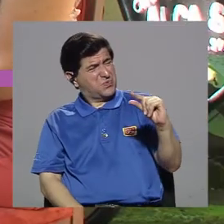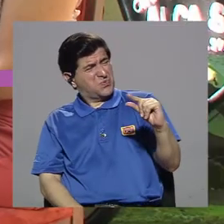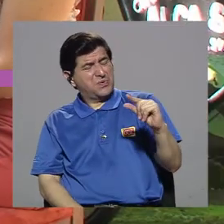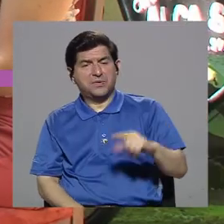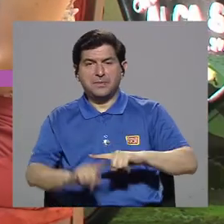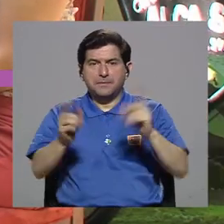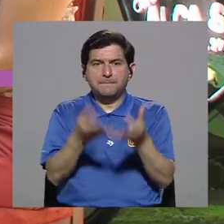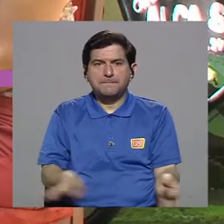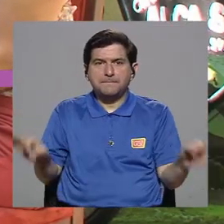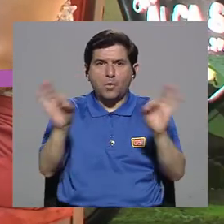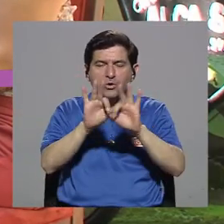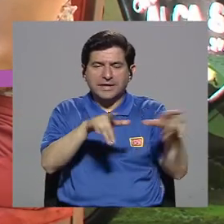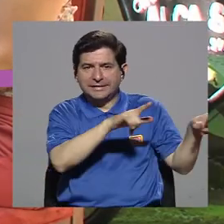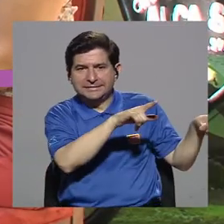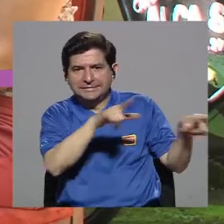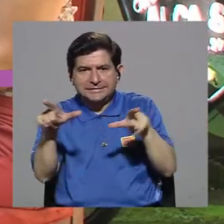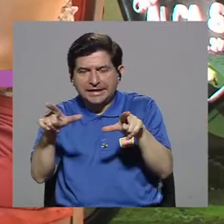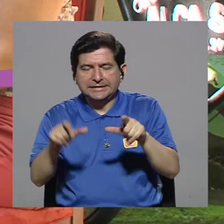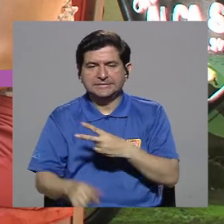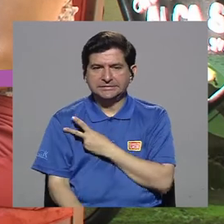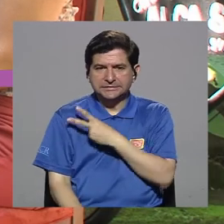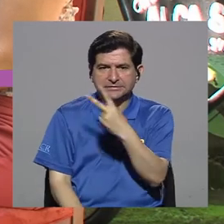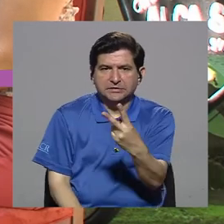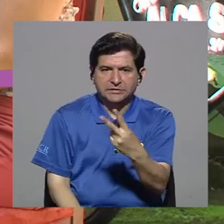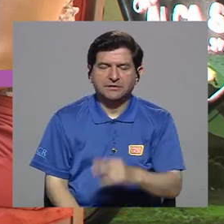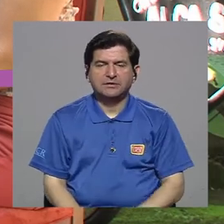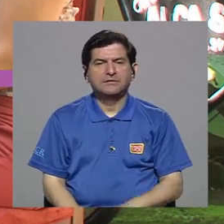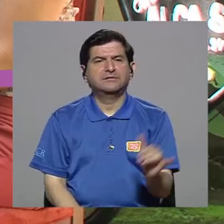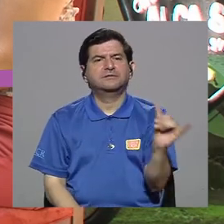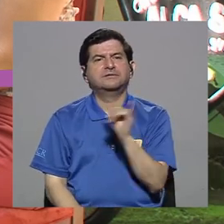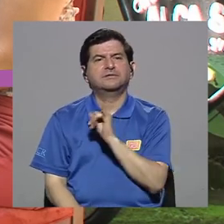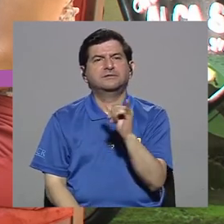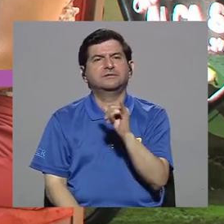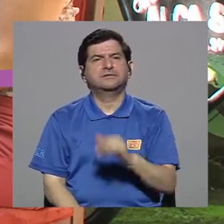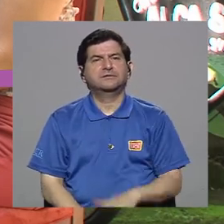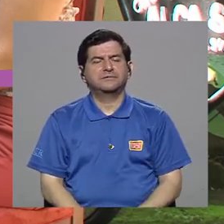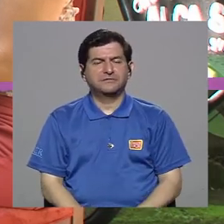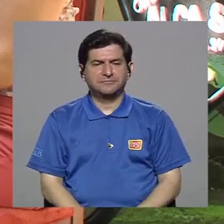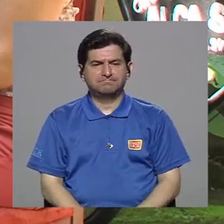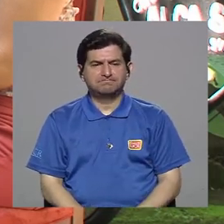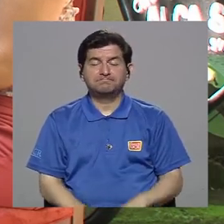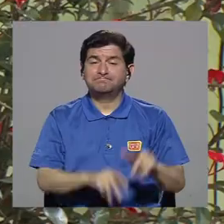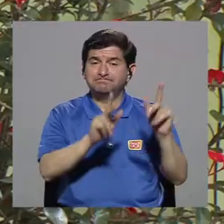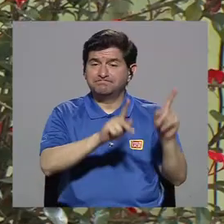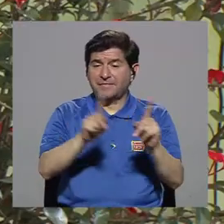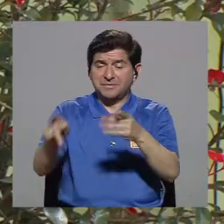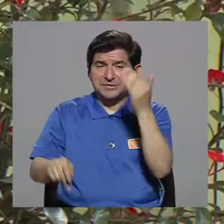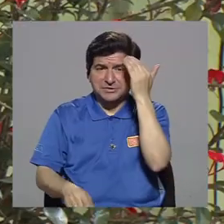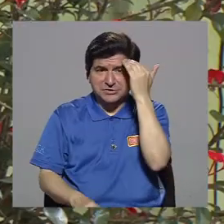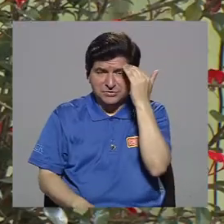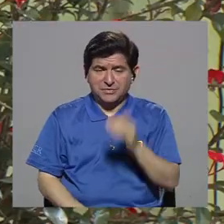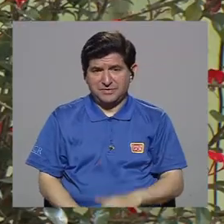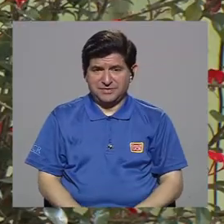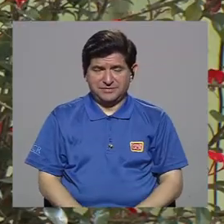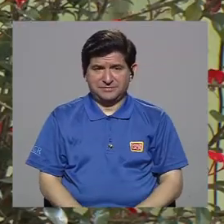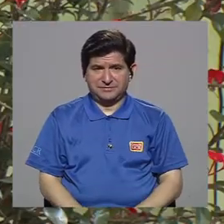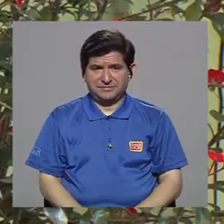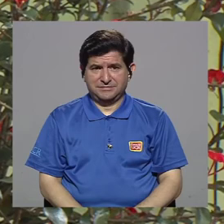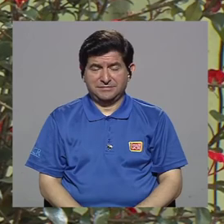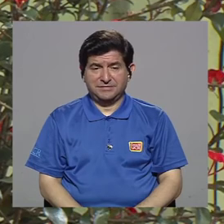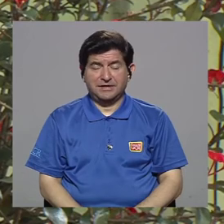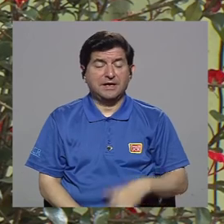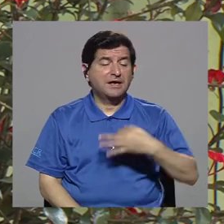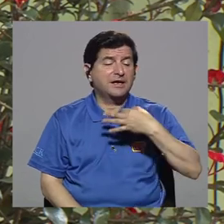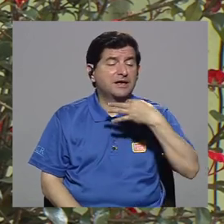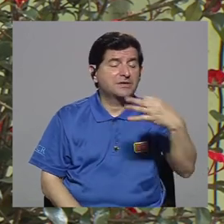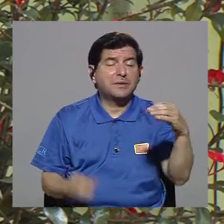mínimo, lo importante es la disposición y también, Gabriela, que la gente sepa, que los oyentes sepan,